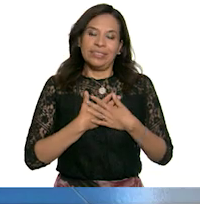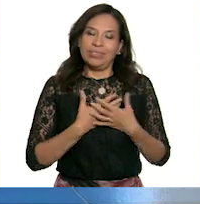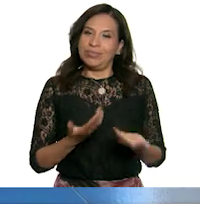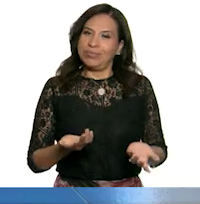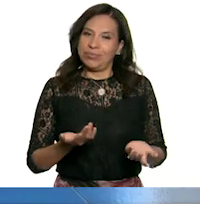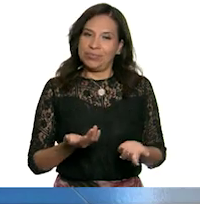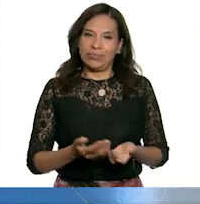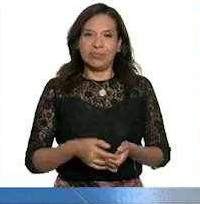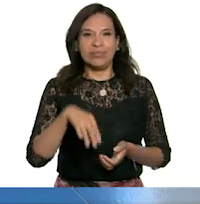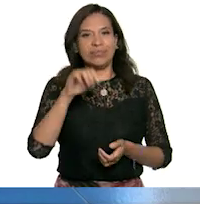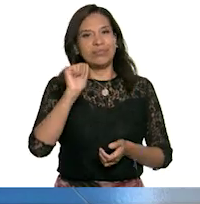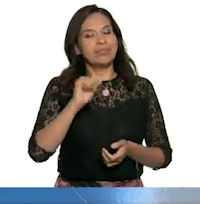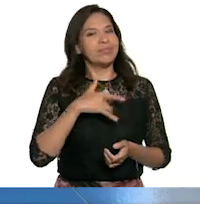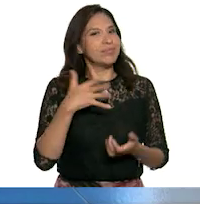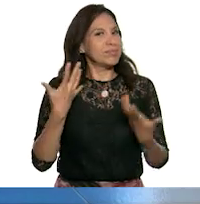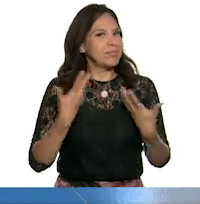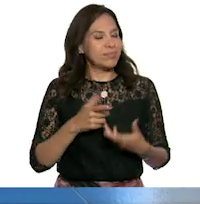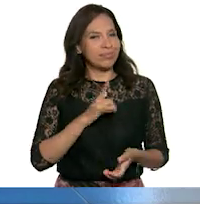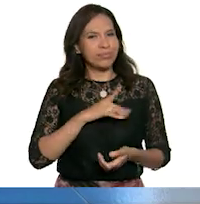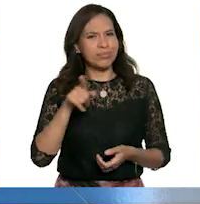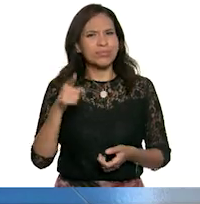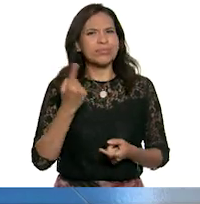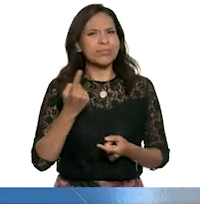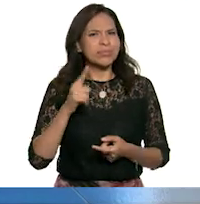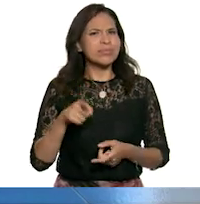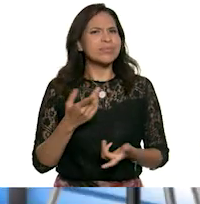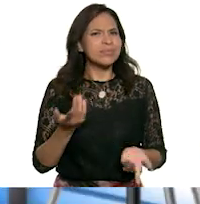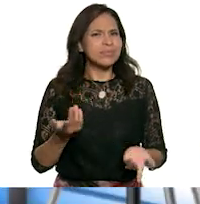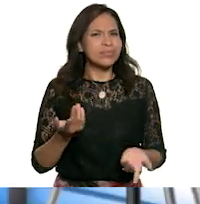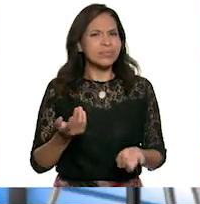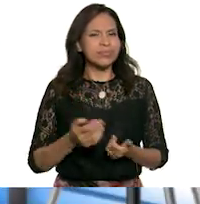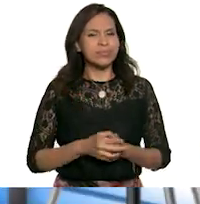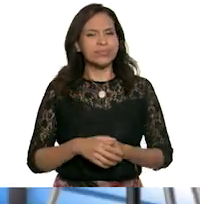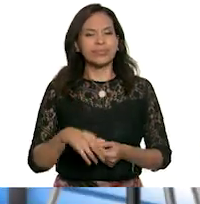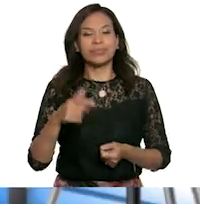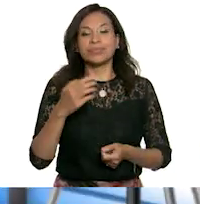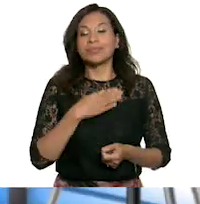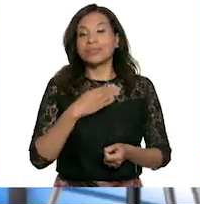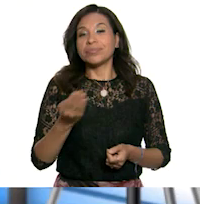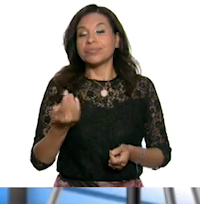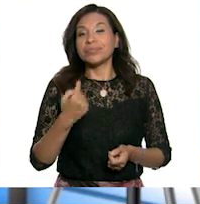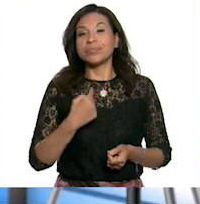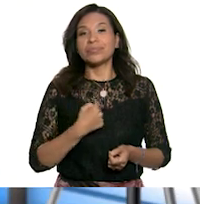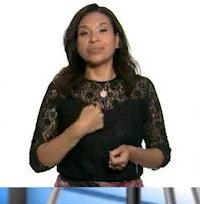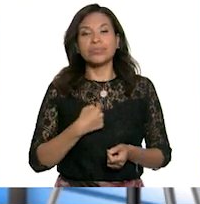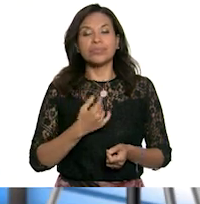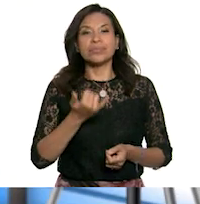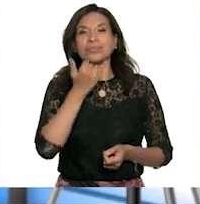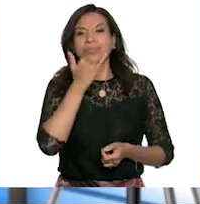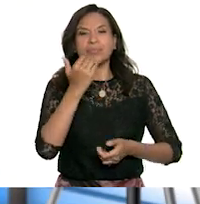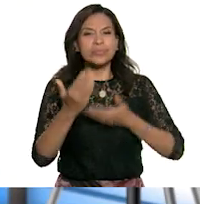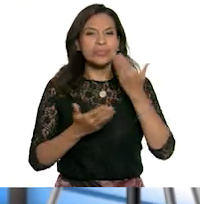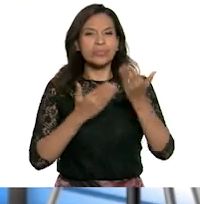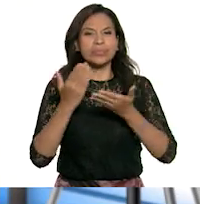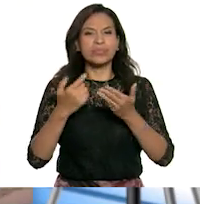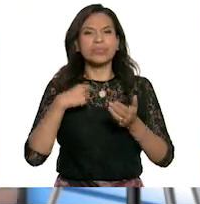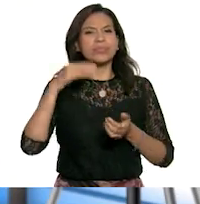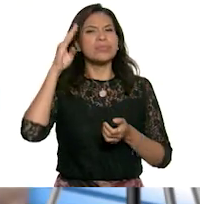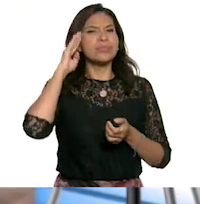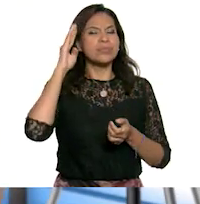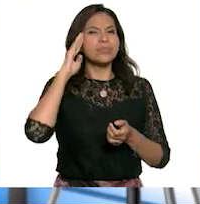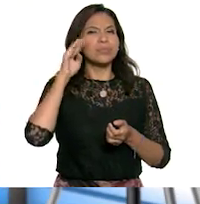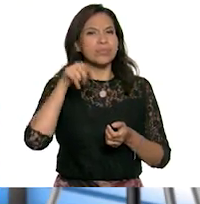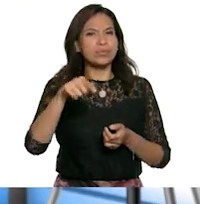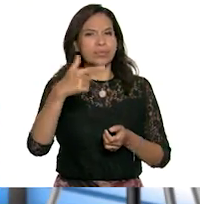Ay, ay, ¿y tú quién eres? Bueno, este, disculpa, es que pensé que